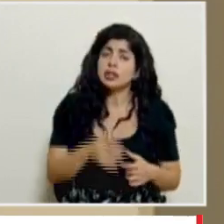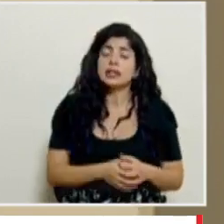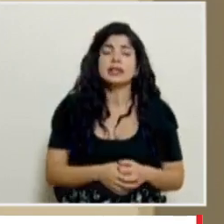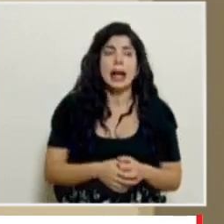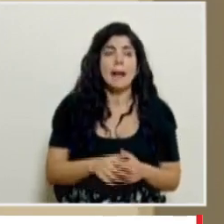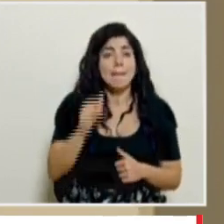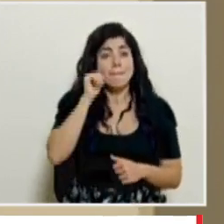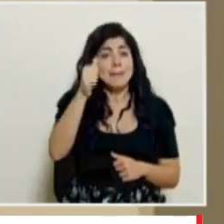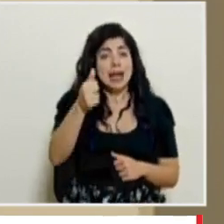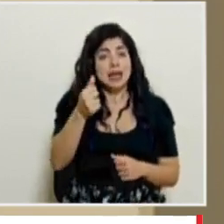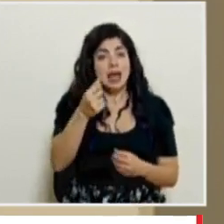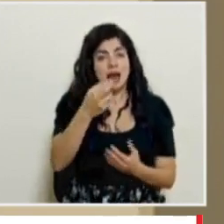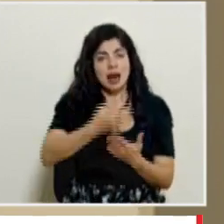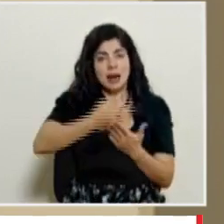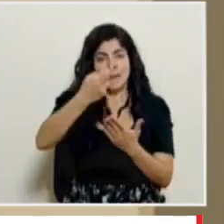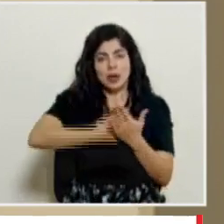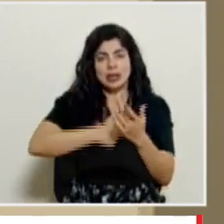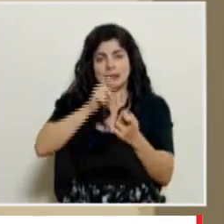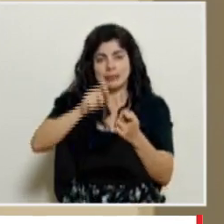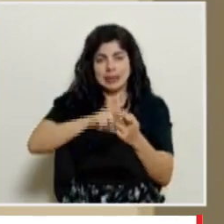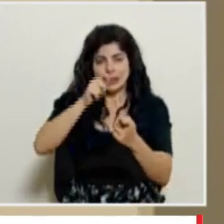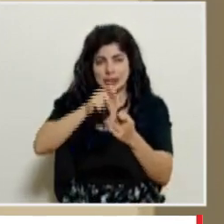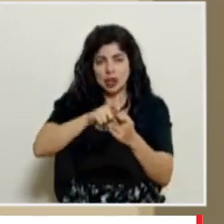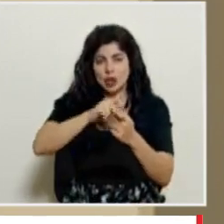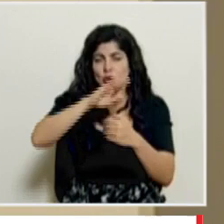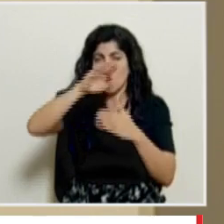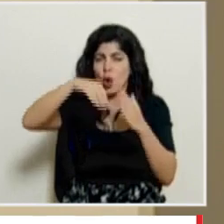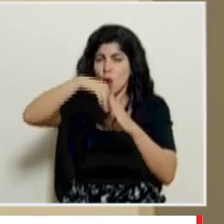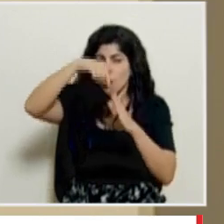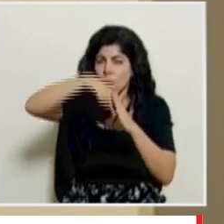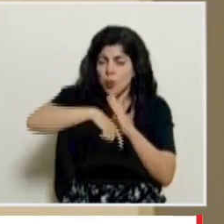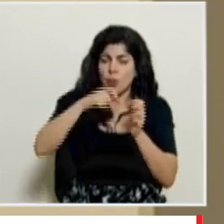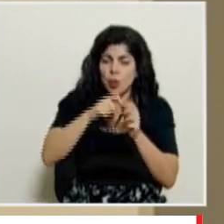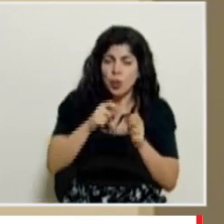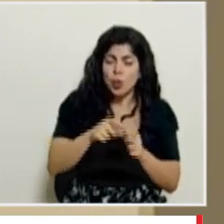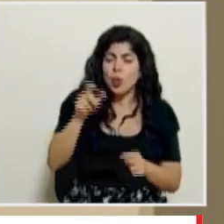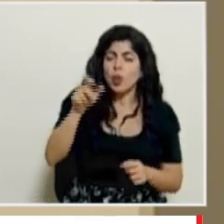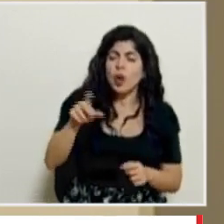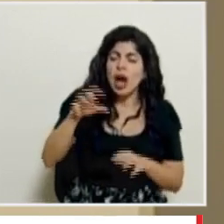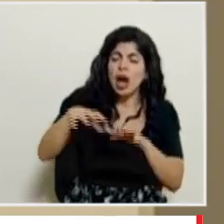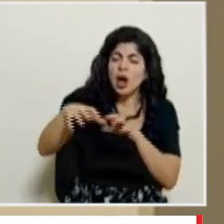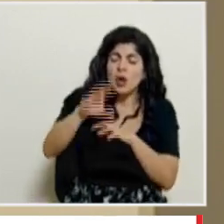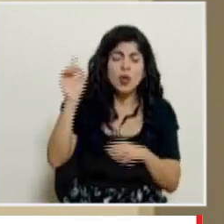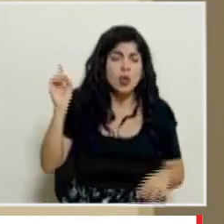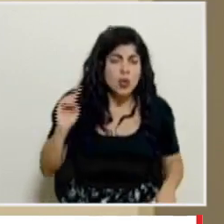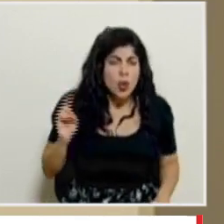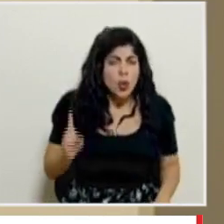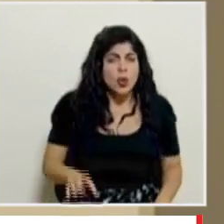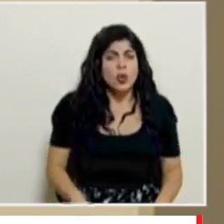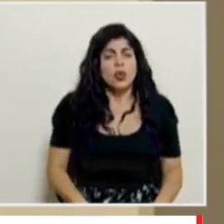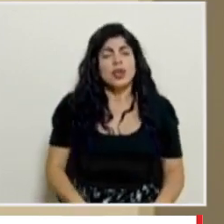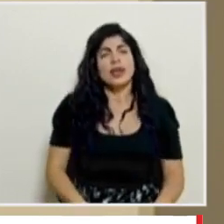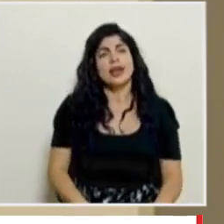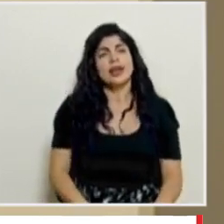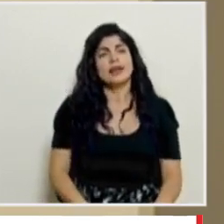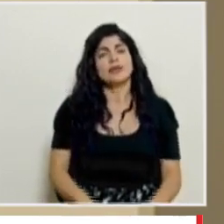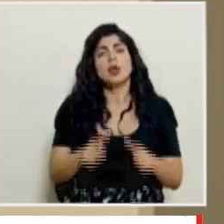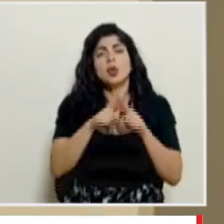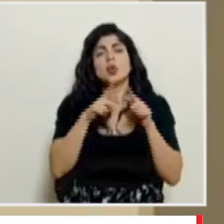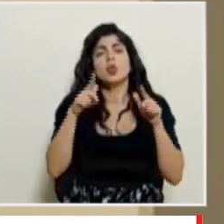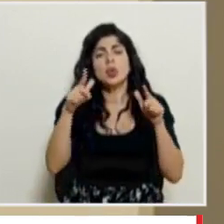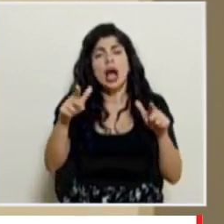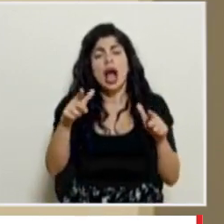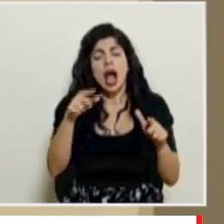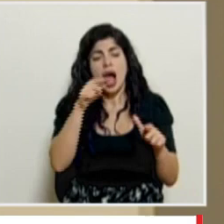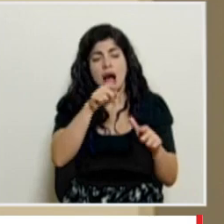mañana vamos a dar el reporte ya más específico ¿verdad? con todo el detalle de dónde están los cantones dónde están los lugares